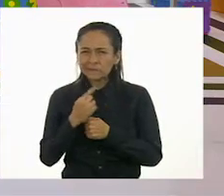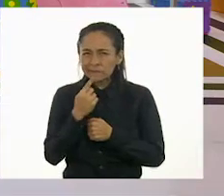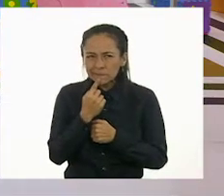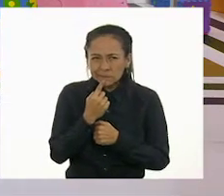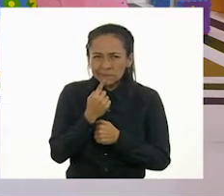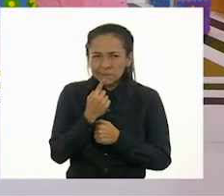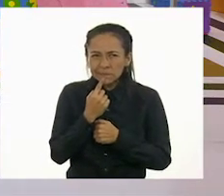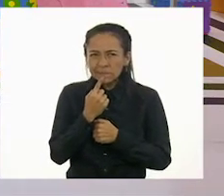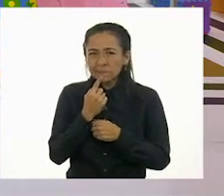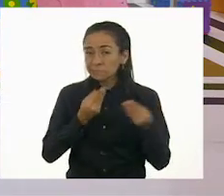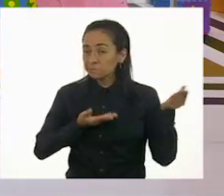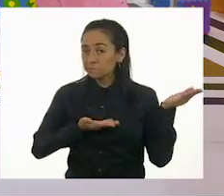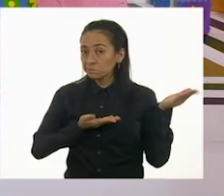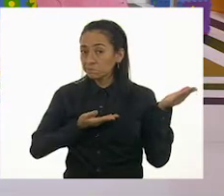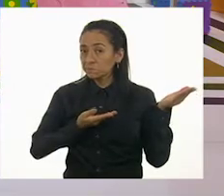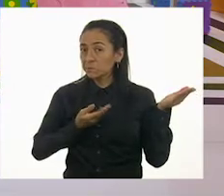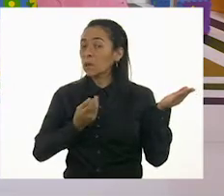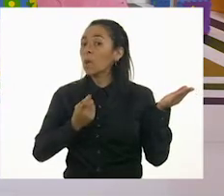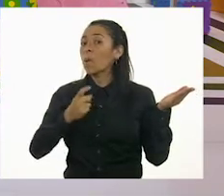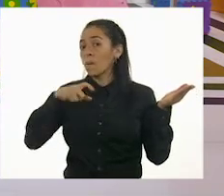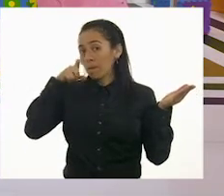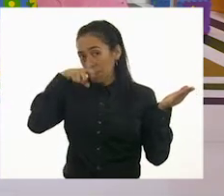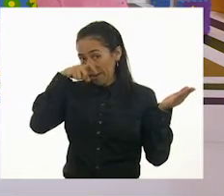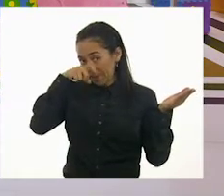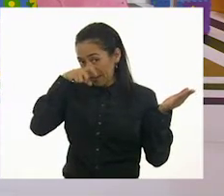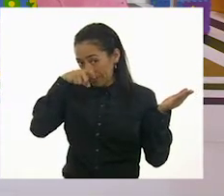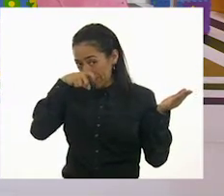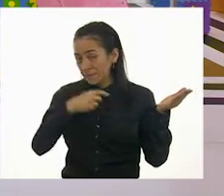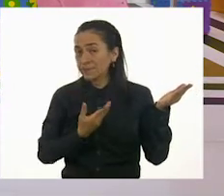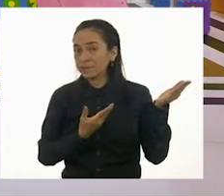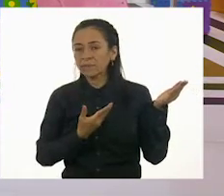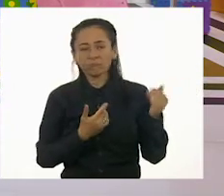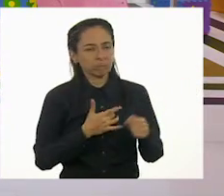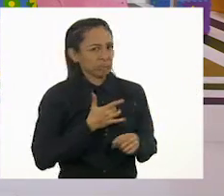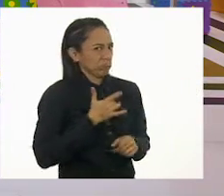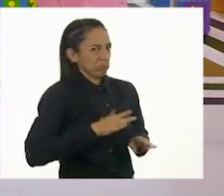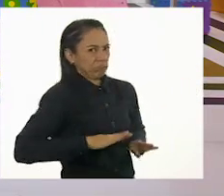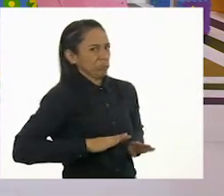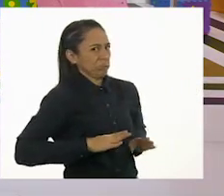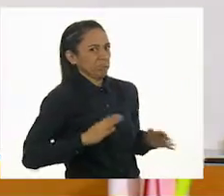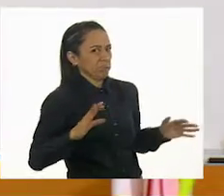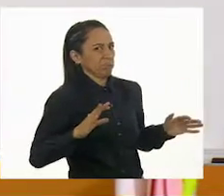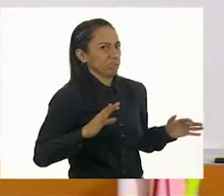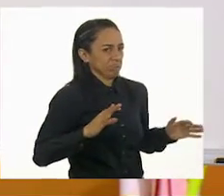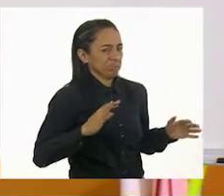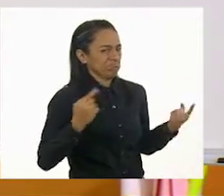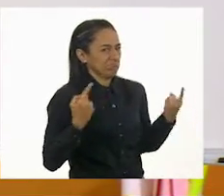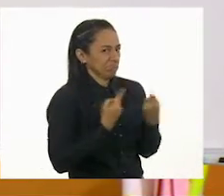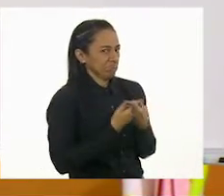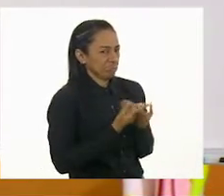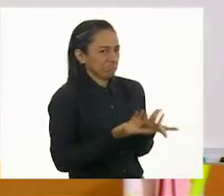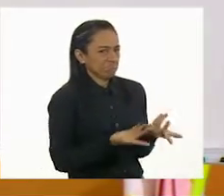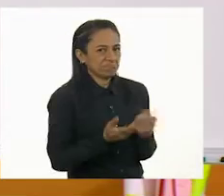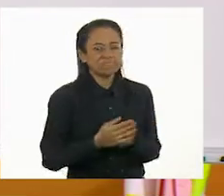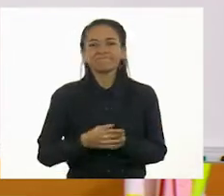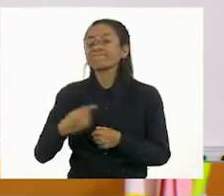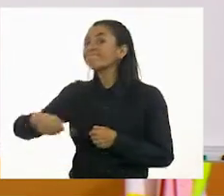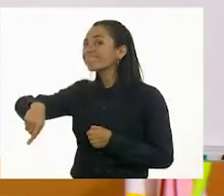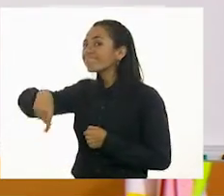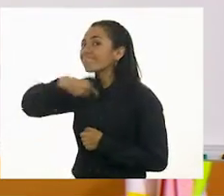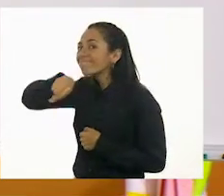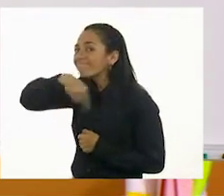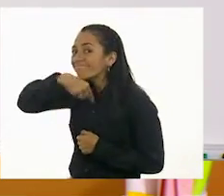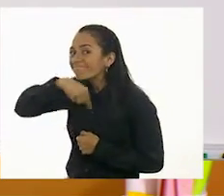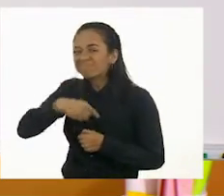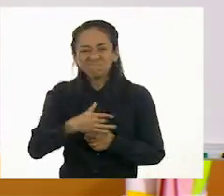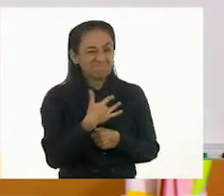Tenemos un perico. Yo creo que ese no correspondería. Este no correspondería, ¿verdad? Tenemos un guajolote.